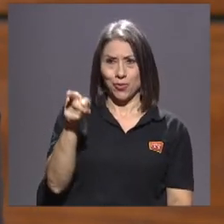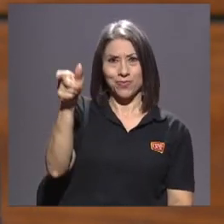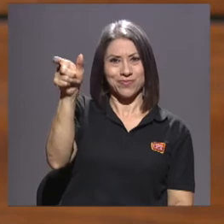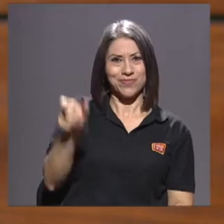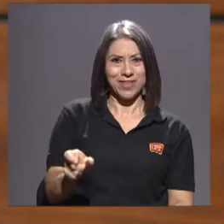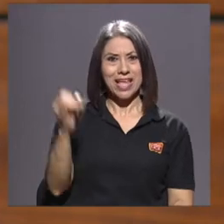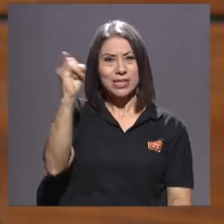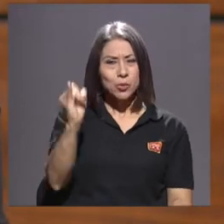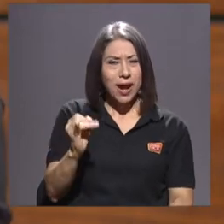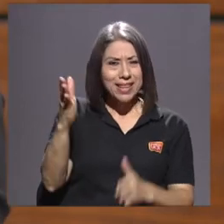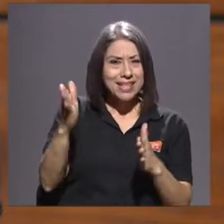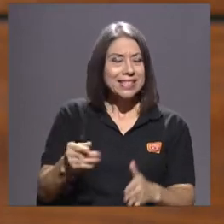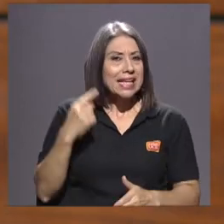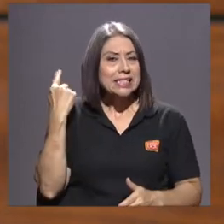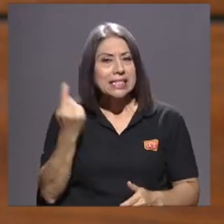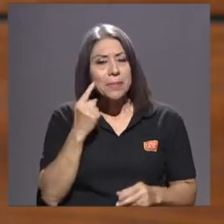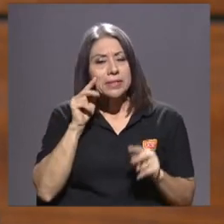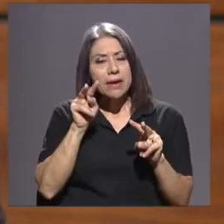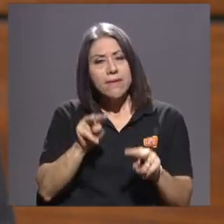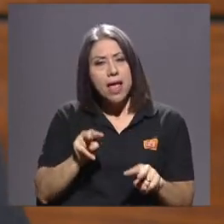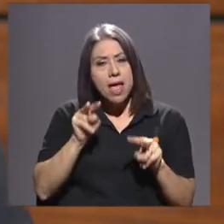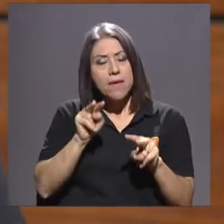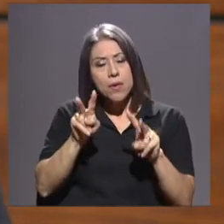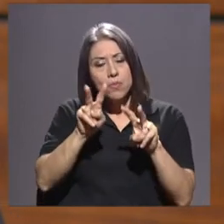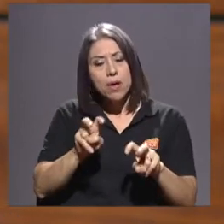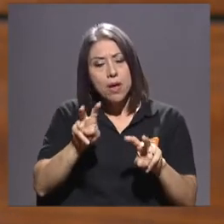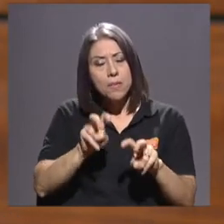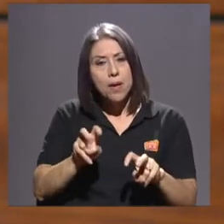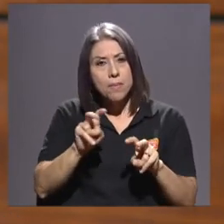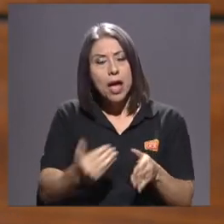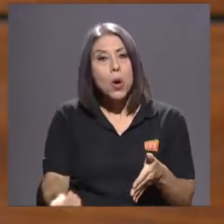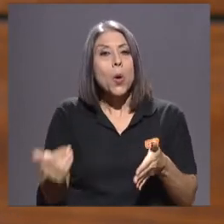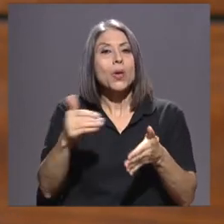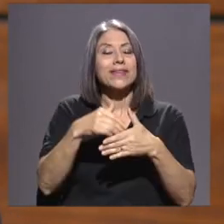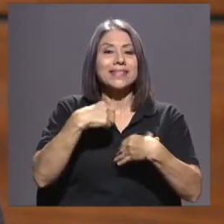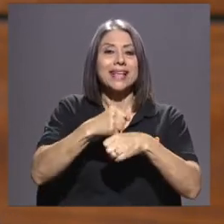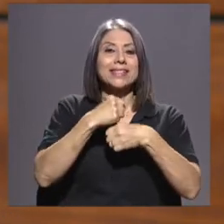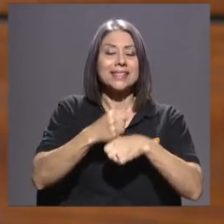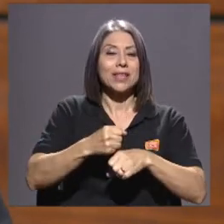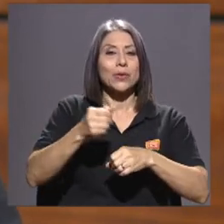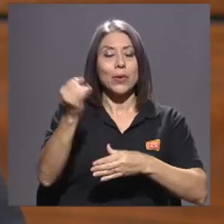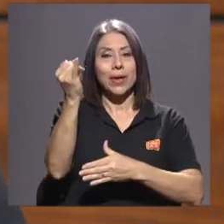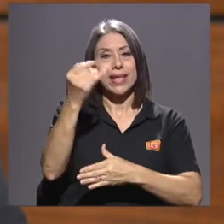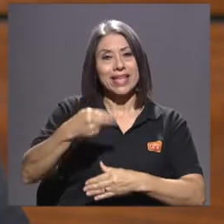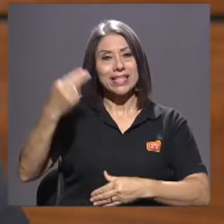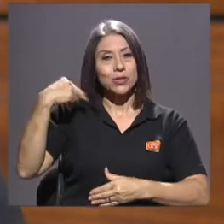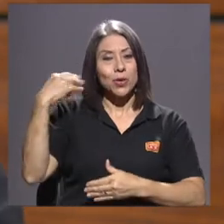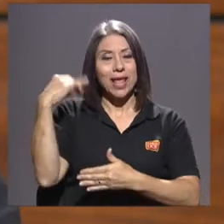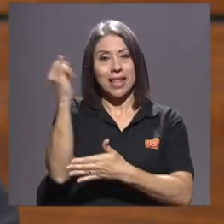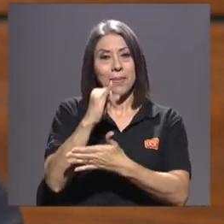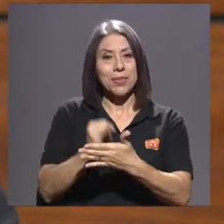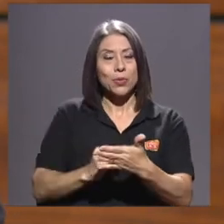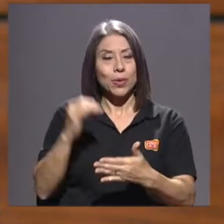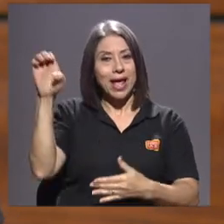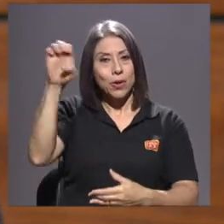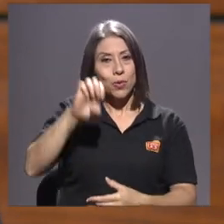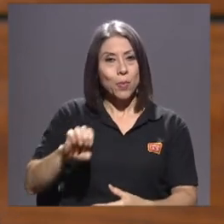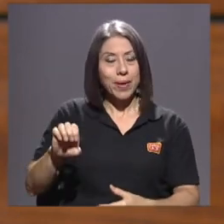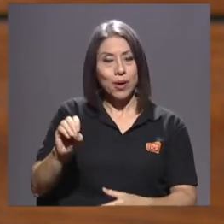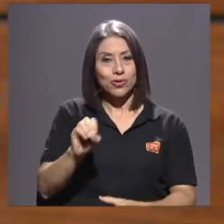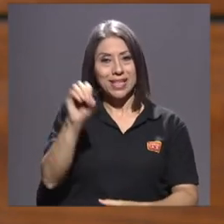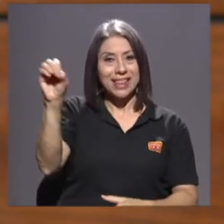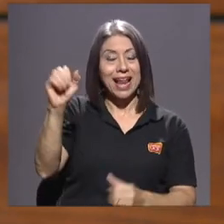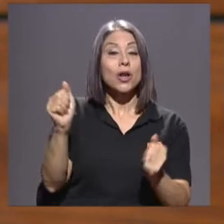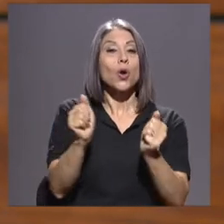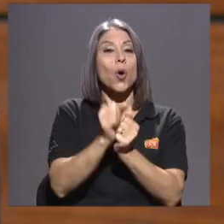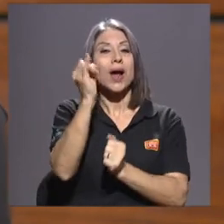y mirando y rehaciendo la historia de la pintura europea occidental con todos estos artistas que son tan